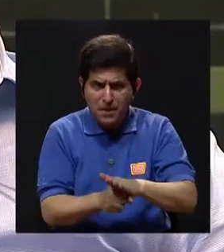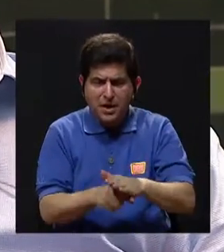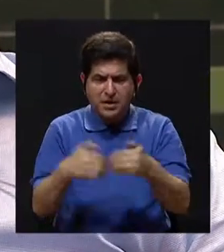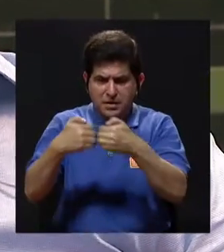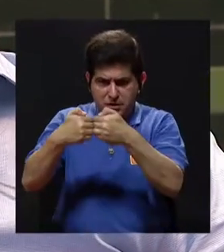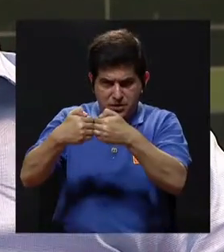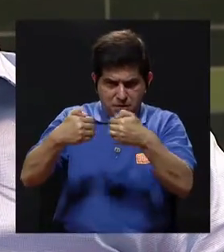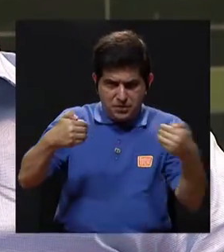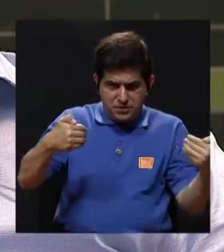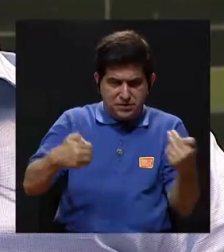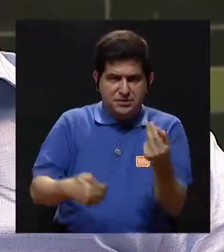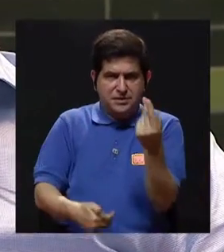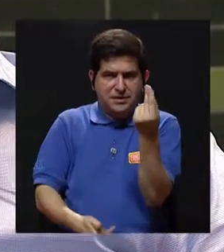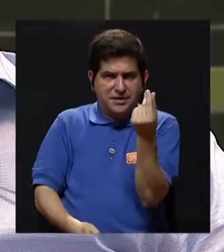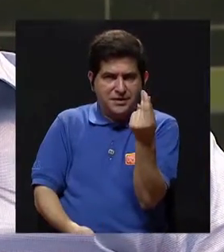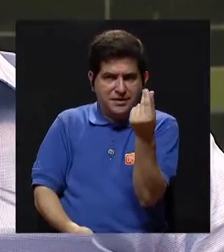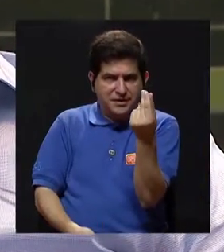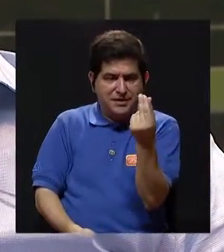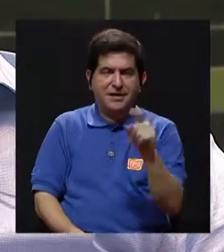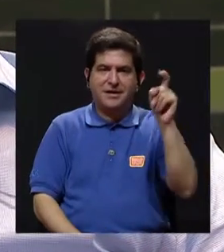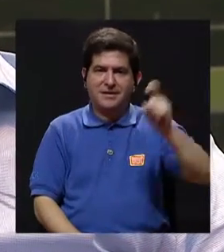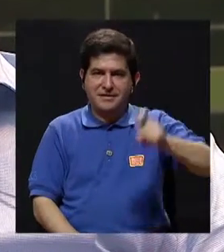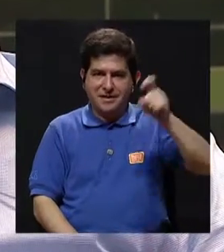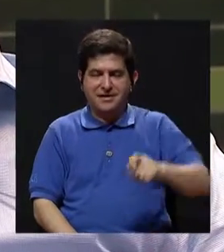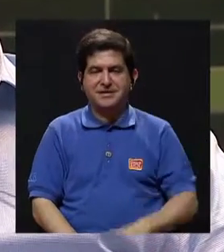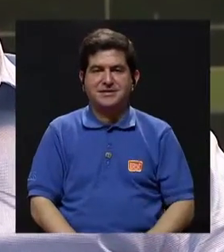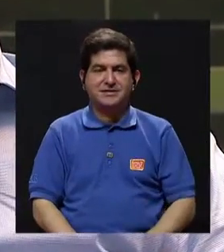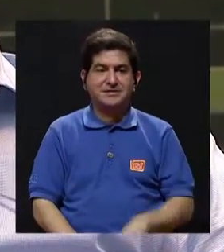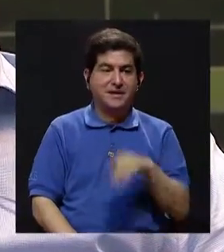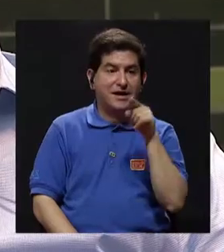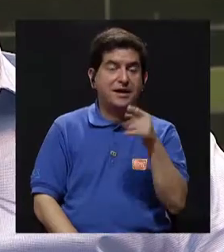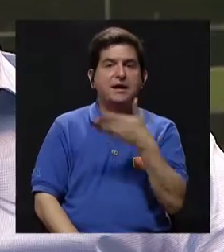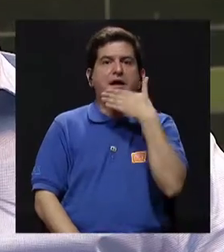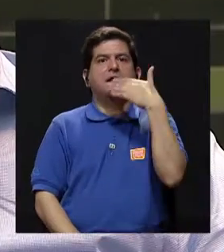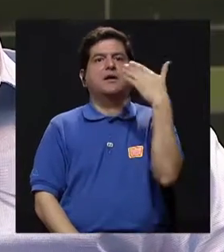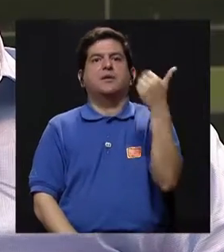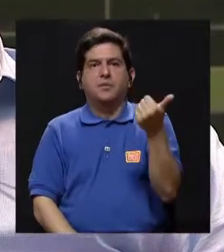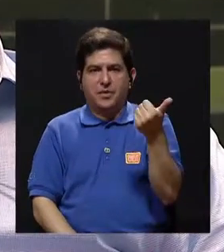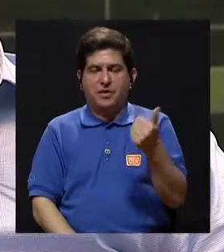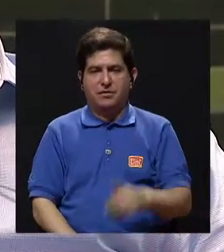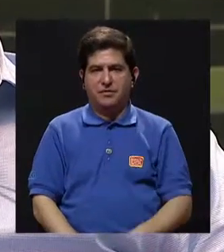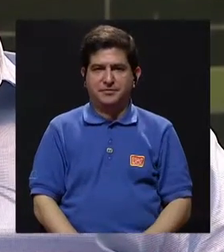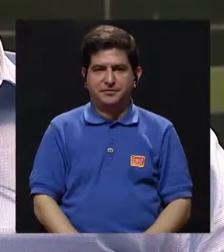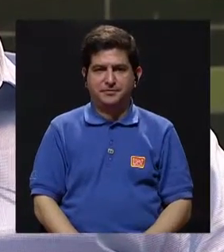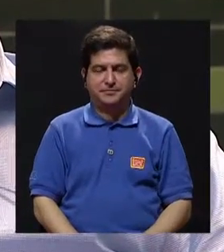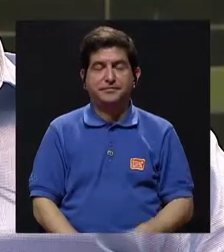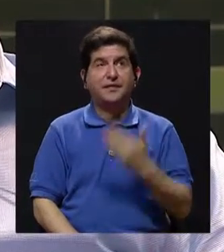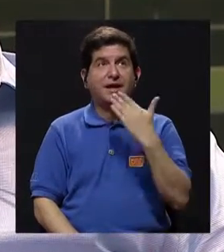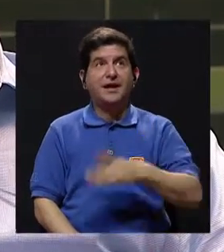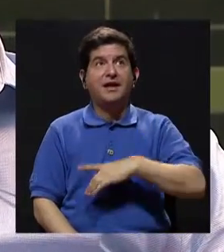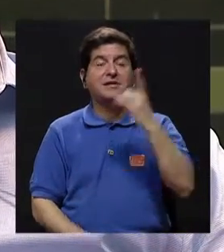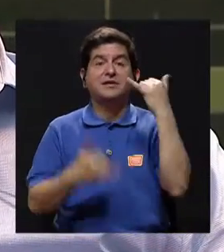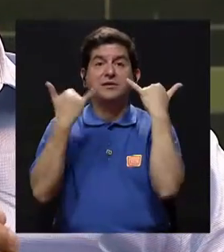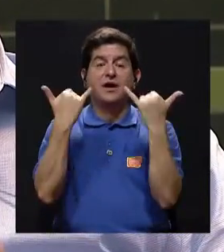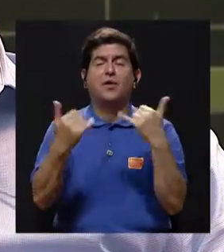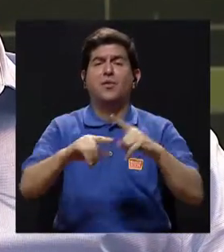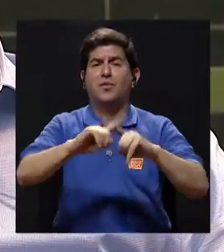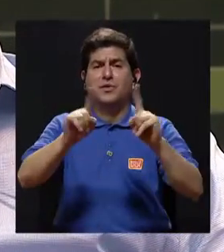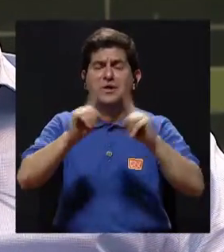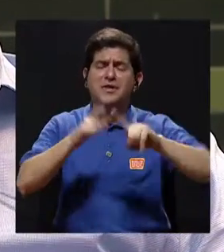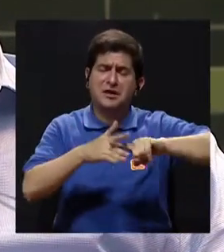separar el monto para el 15 años de la vida y mejor aún, y ahora, bueno, gracias a Dios hay